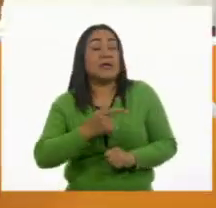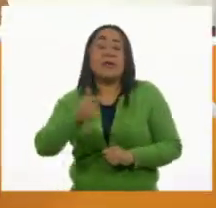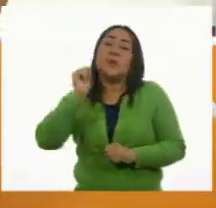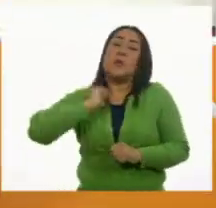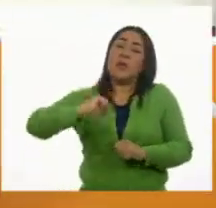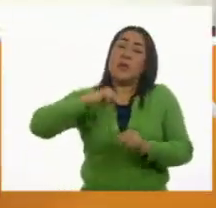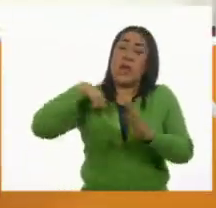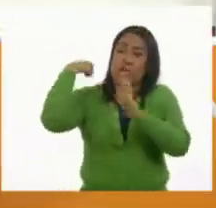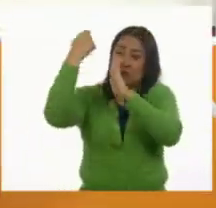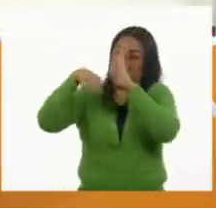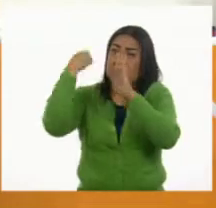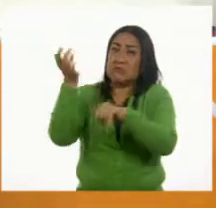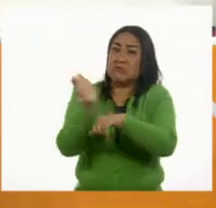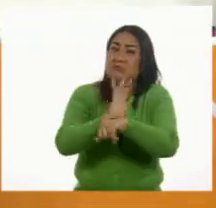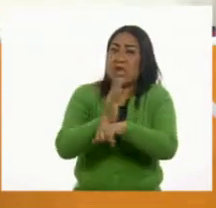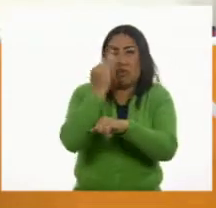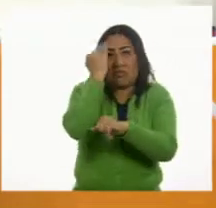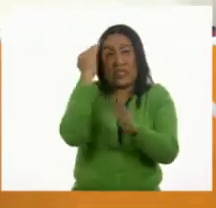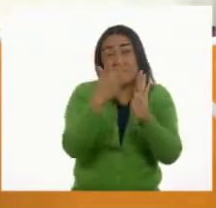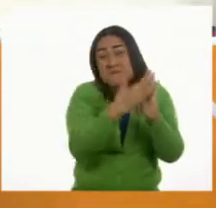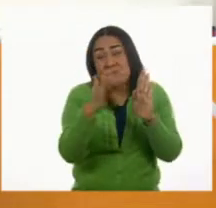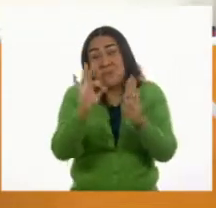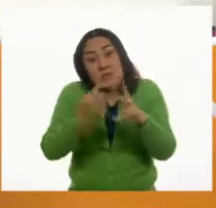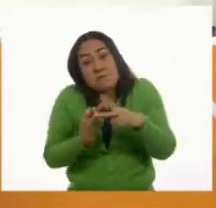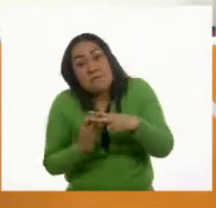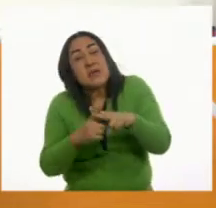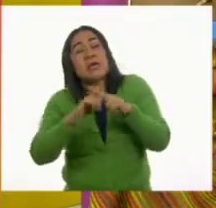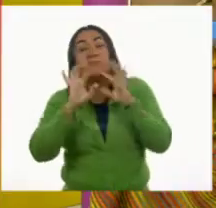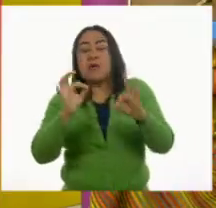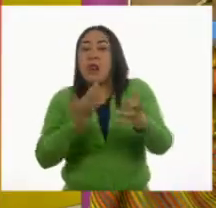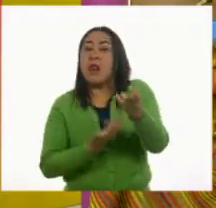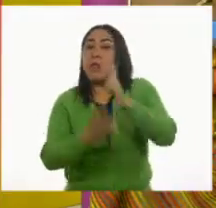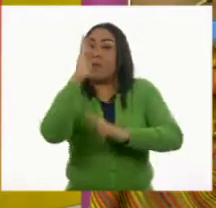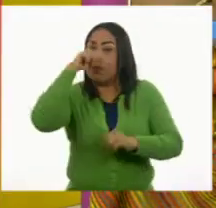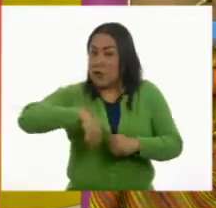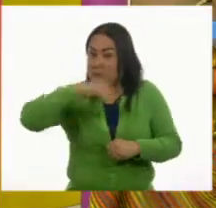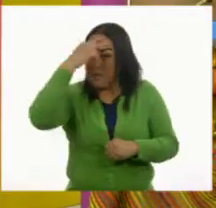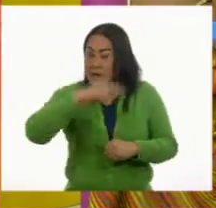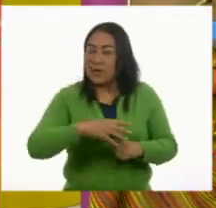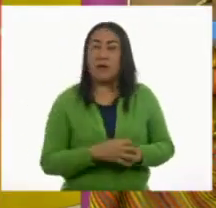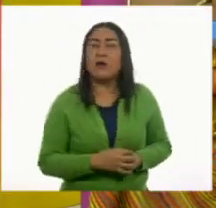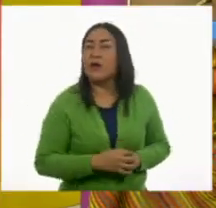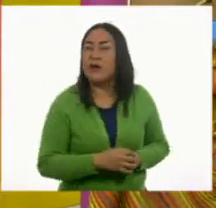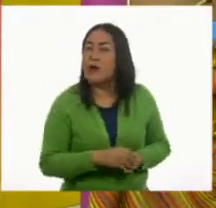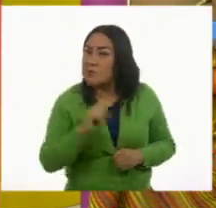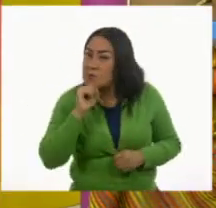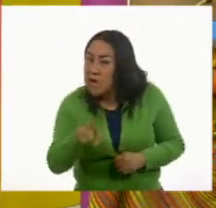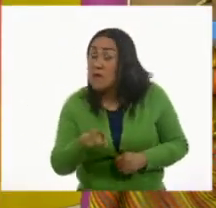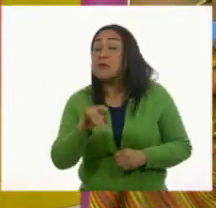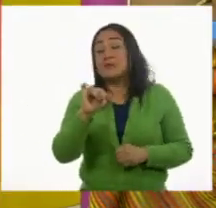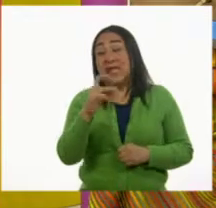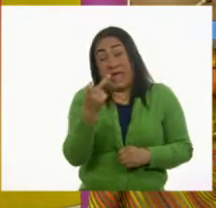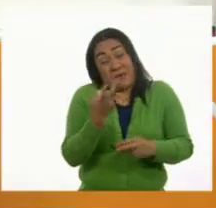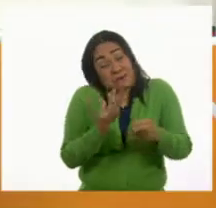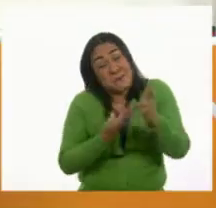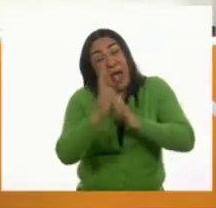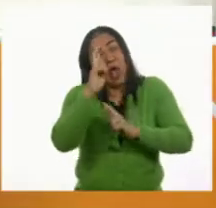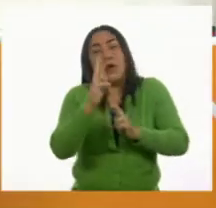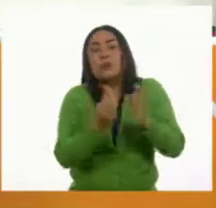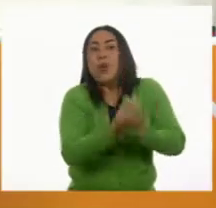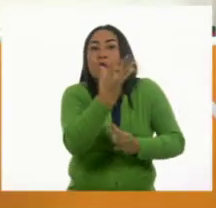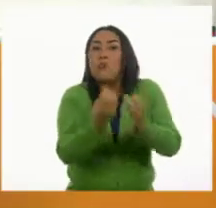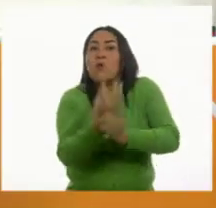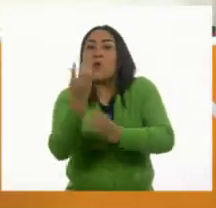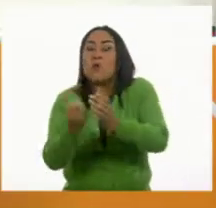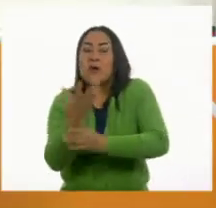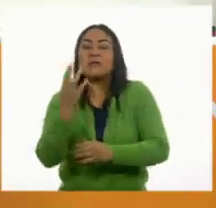empezó más o menos en la época de la revolución aquí en nuestro país? También. O sea, muchas cosas empezaron en esa época. Así es. ¿Qué